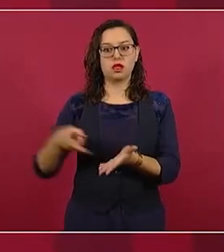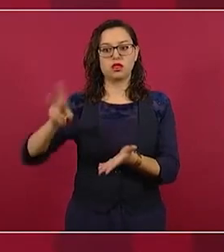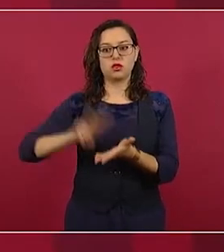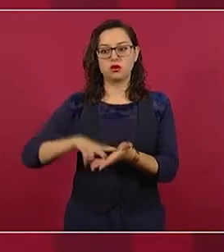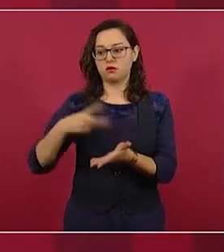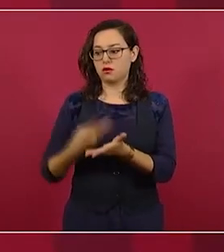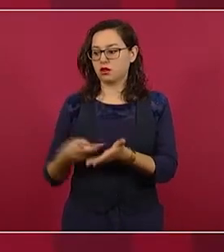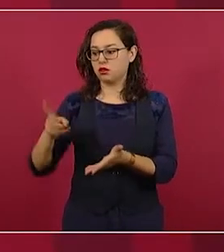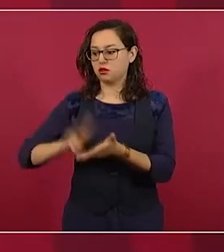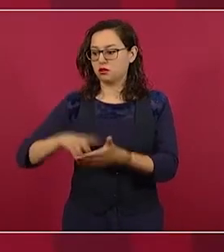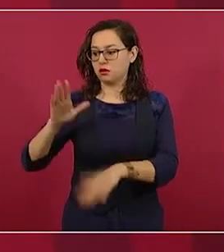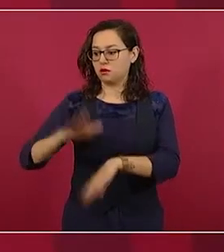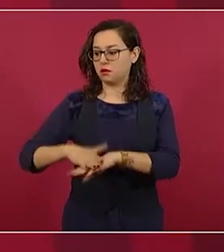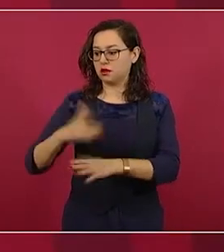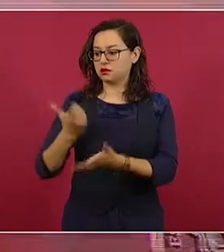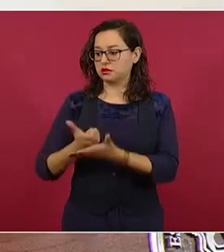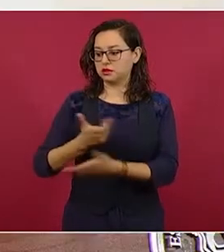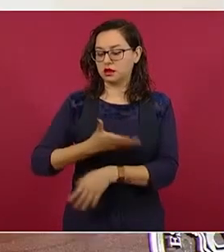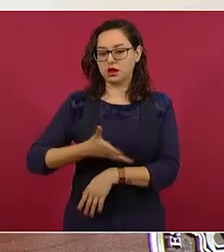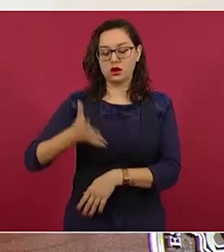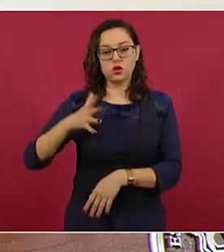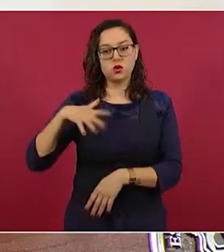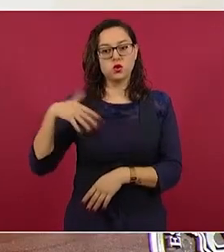litio en el mercado mundial.